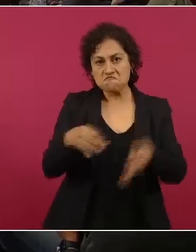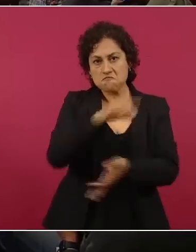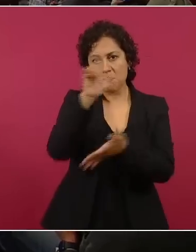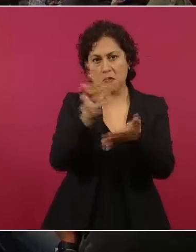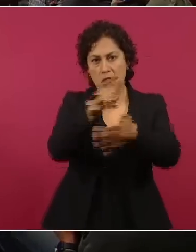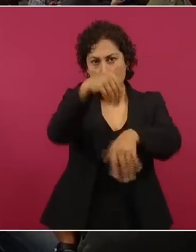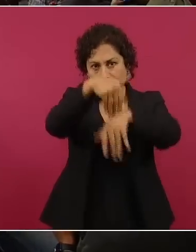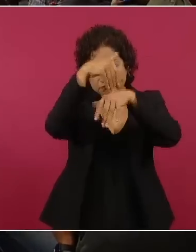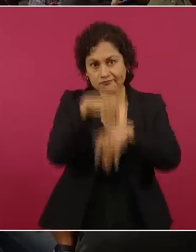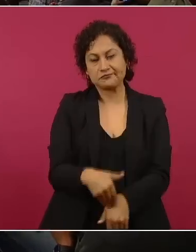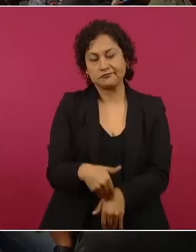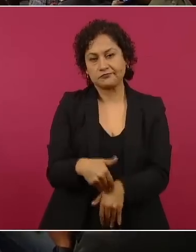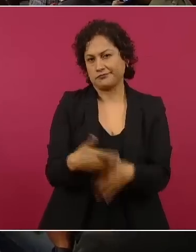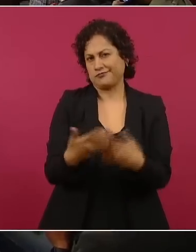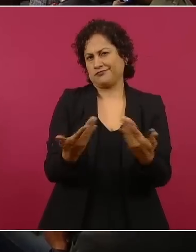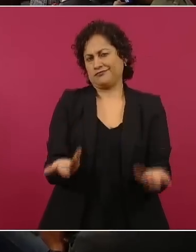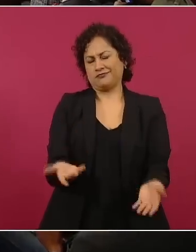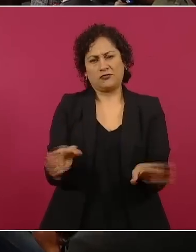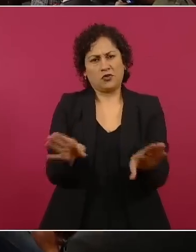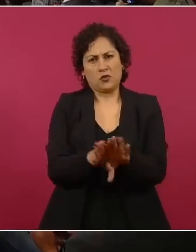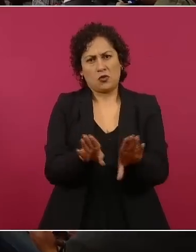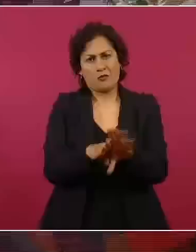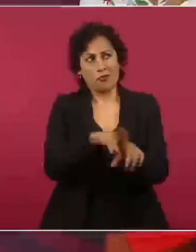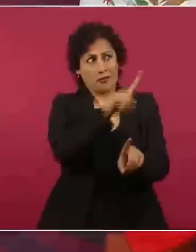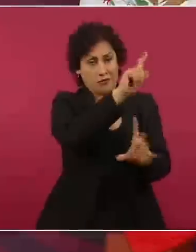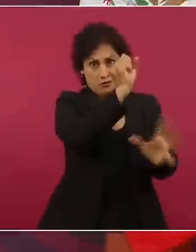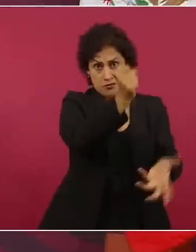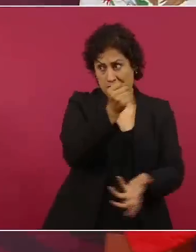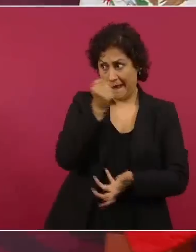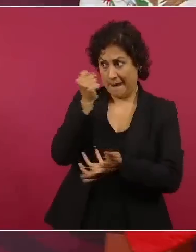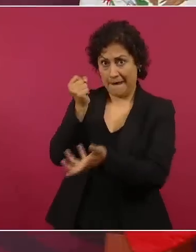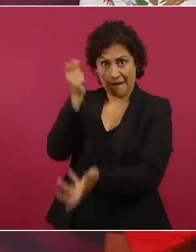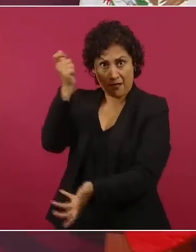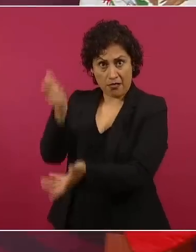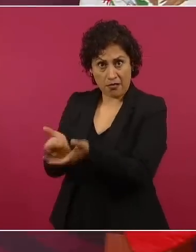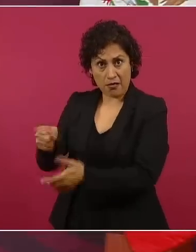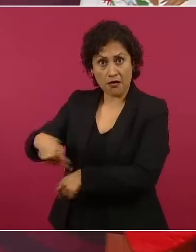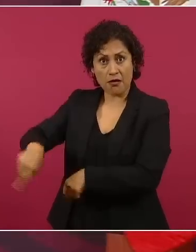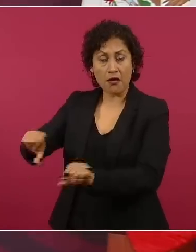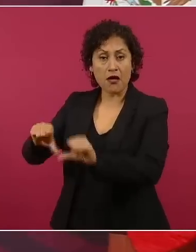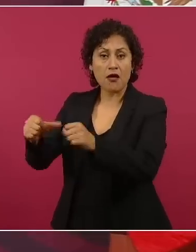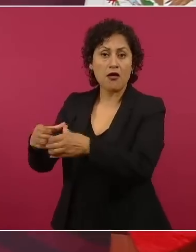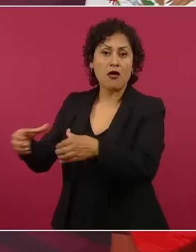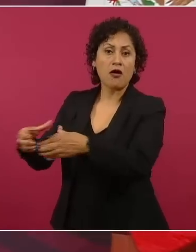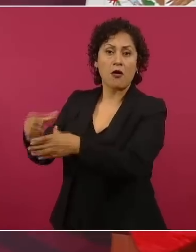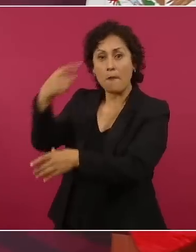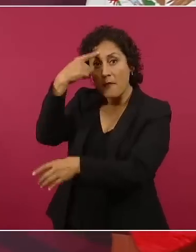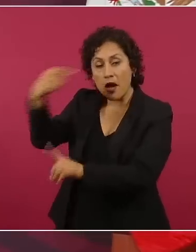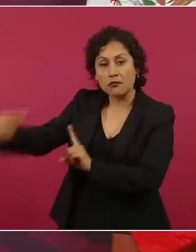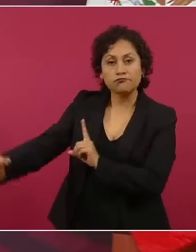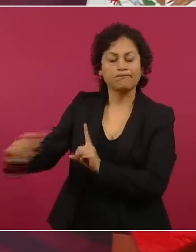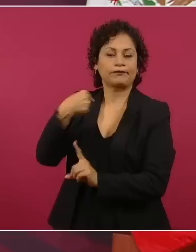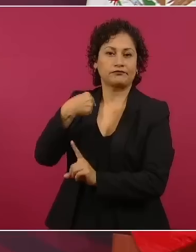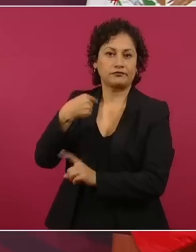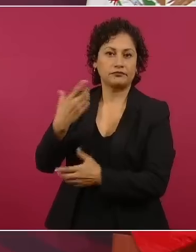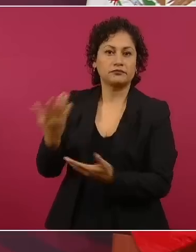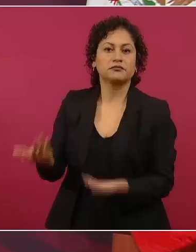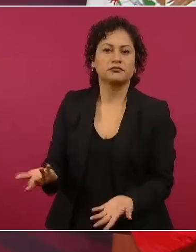entregar dinero a estas organizaciones era un acto de